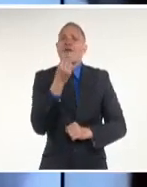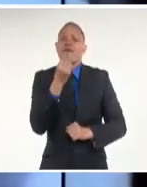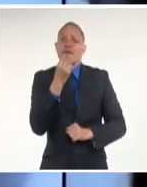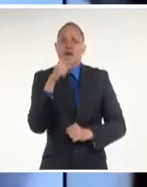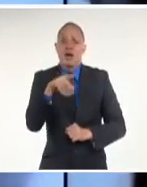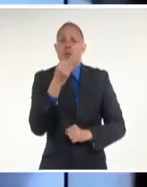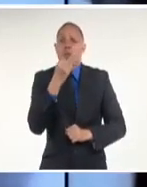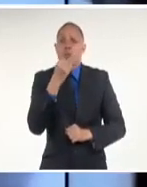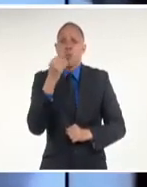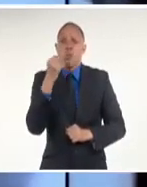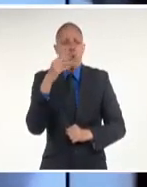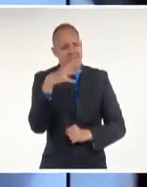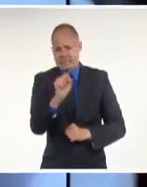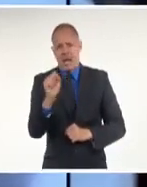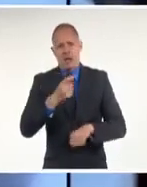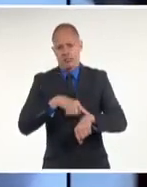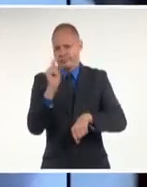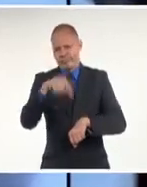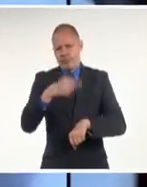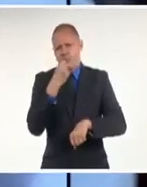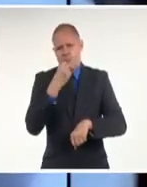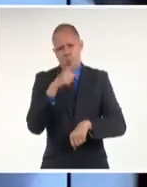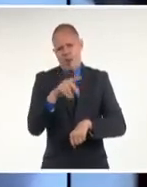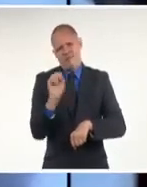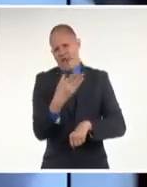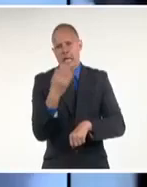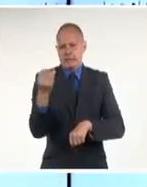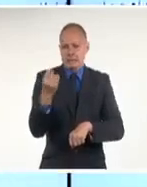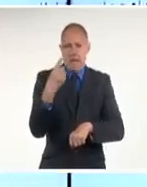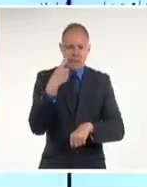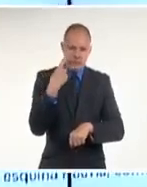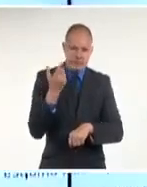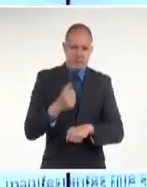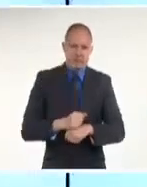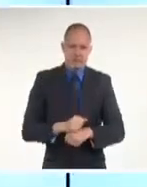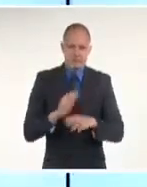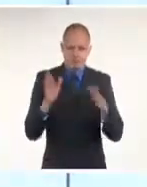malintencionada que se ha hecho viral en las redes sociales. Vamos a ver esta información.